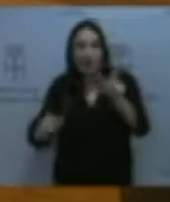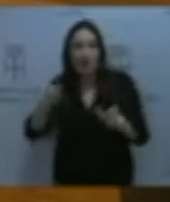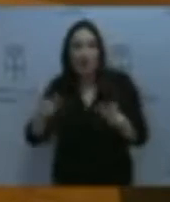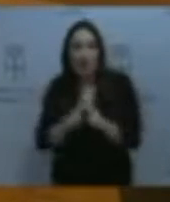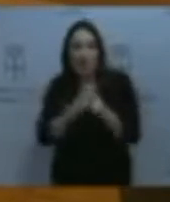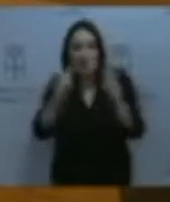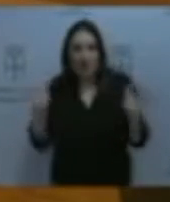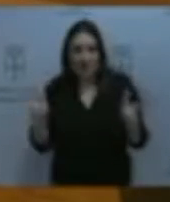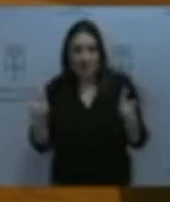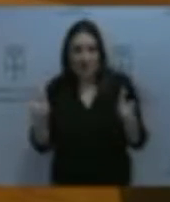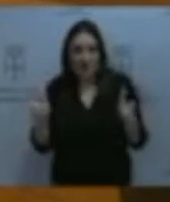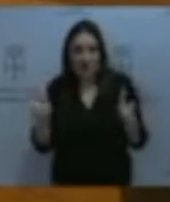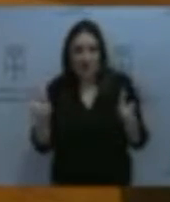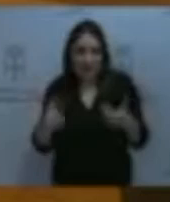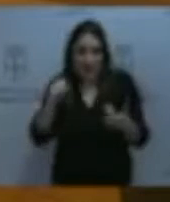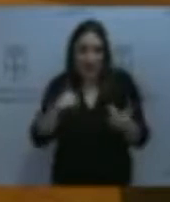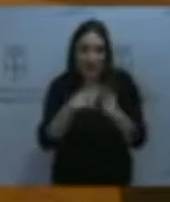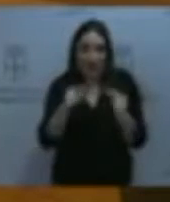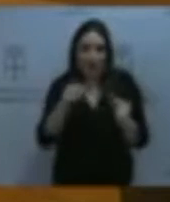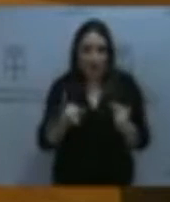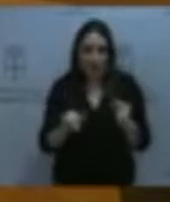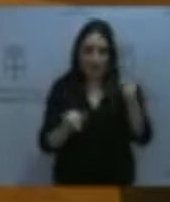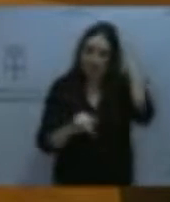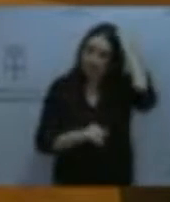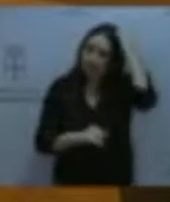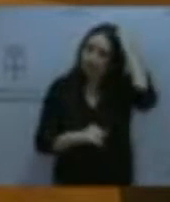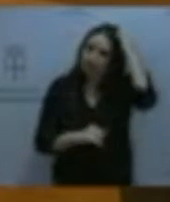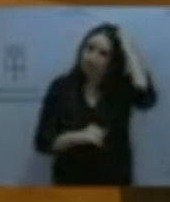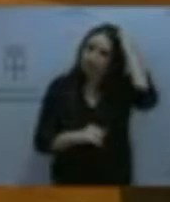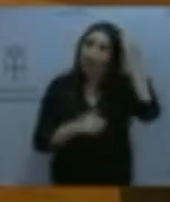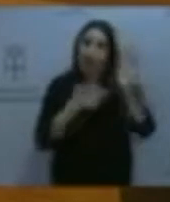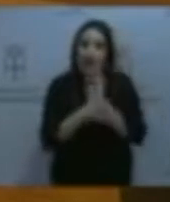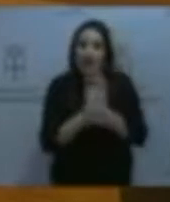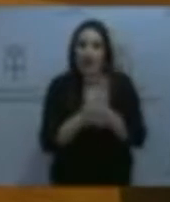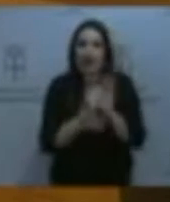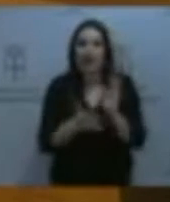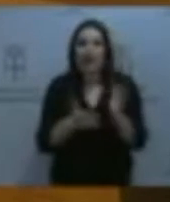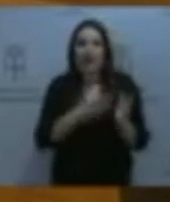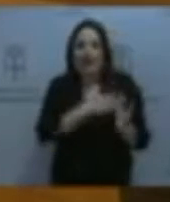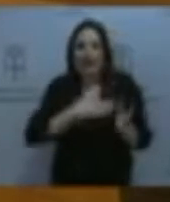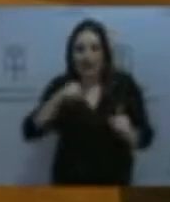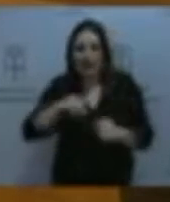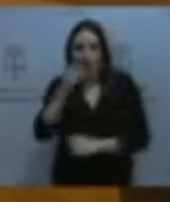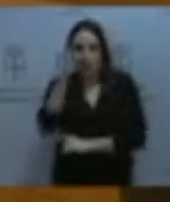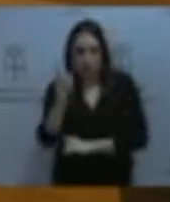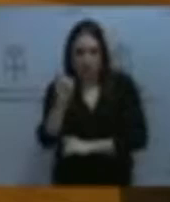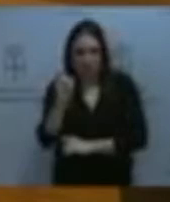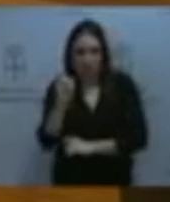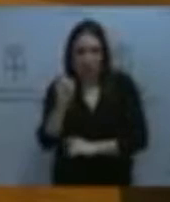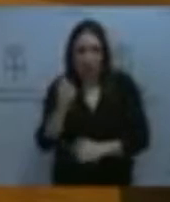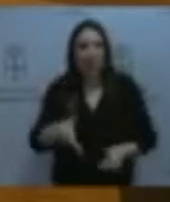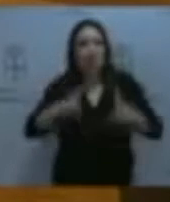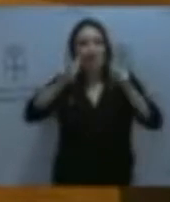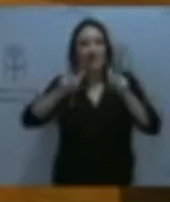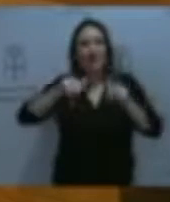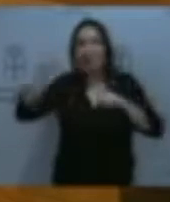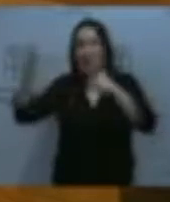del que dispongamos en Asturias, que ye fichándolo desde el principio, y nun deixando que marche a